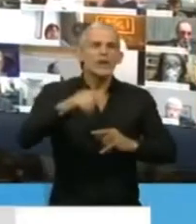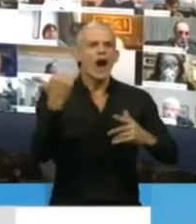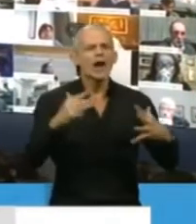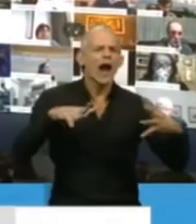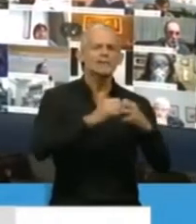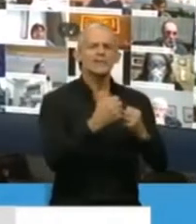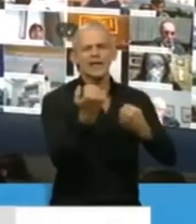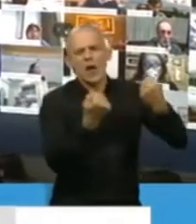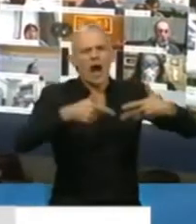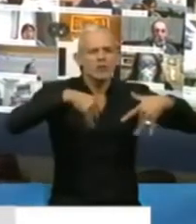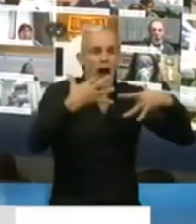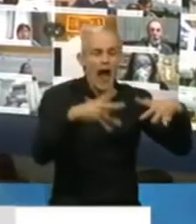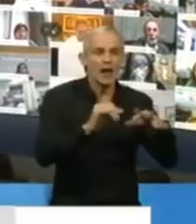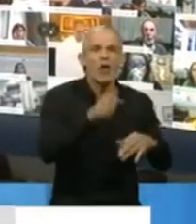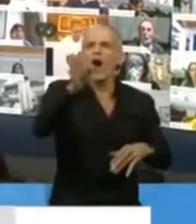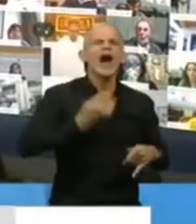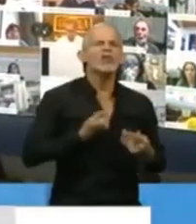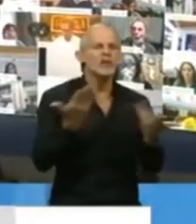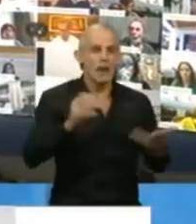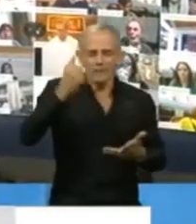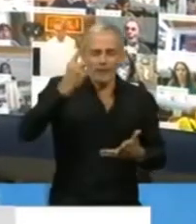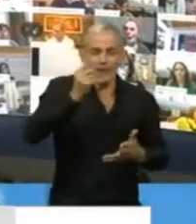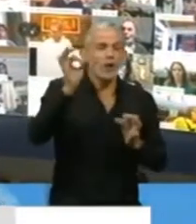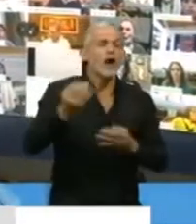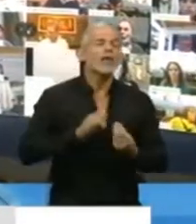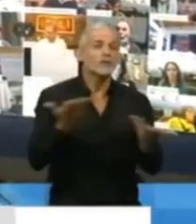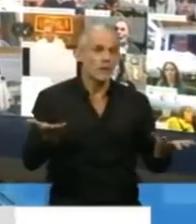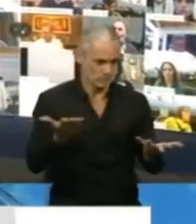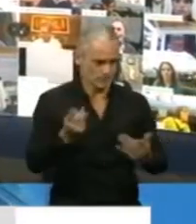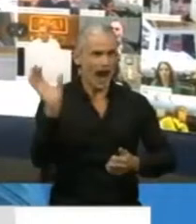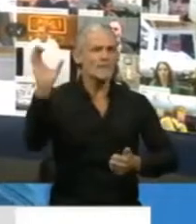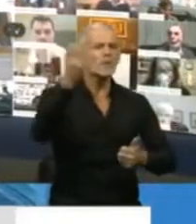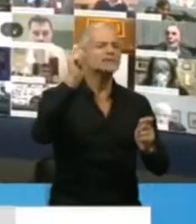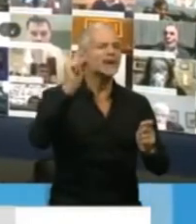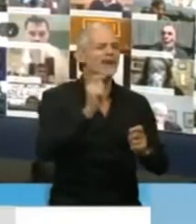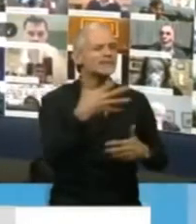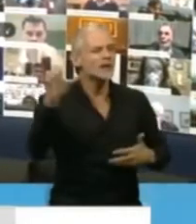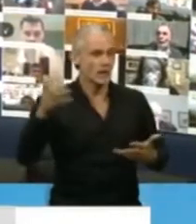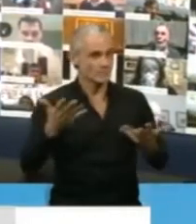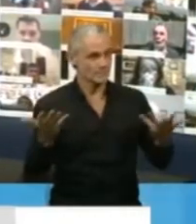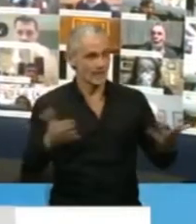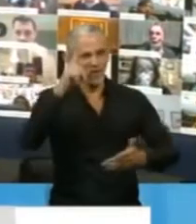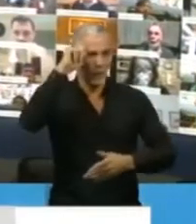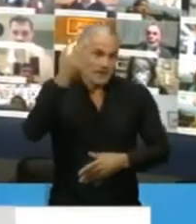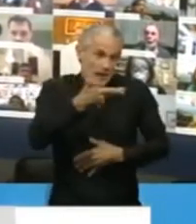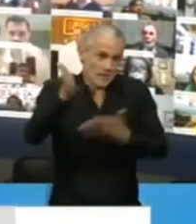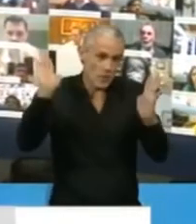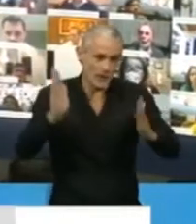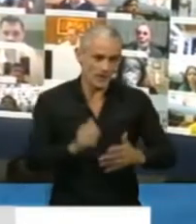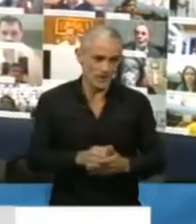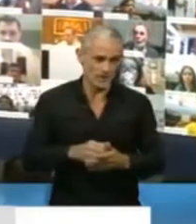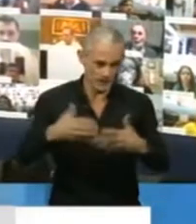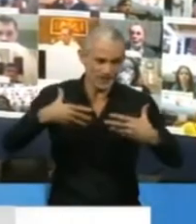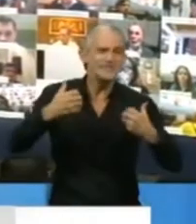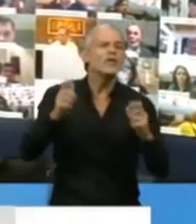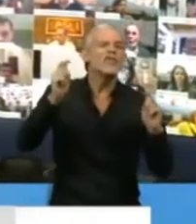accidente en la calle, ¿a dónde iba primero? ¿Y con qué ambulancia era trasladado? La del hospital público, la de la salud